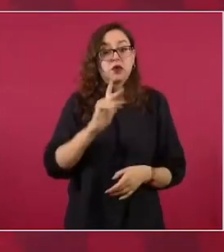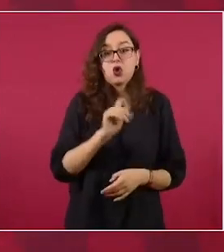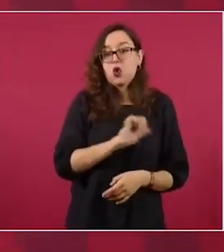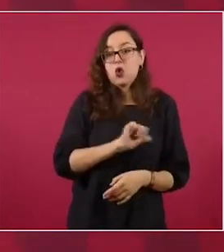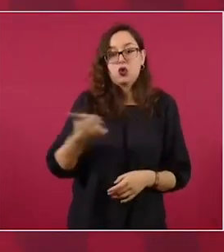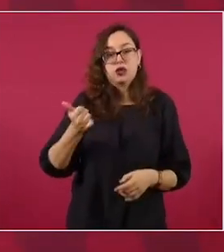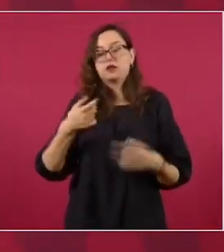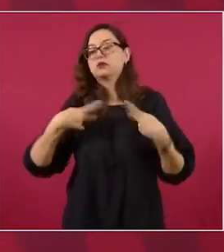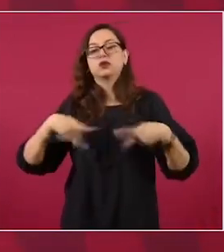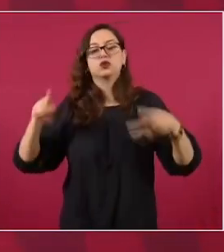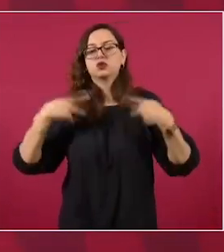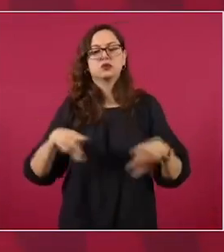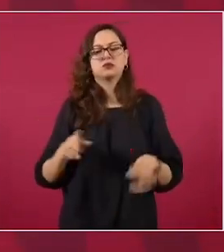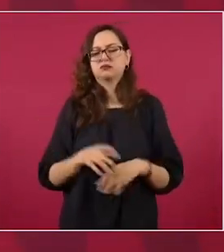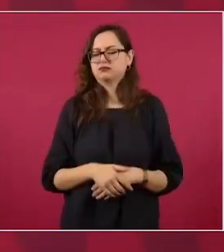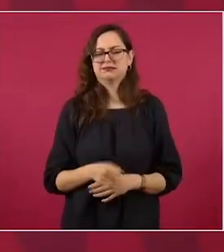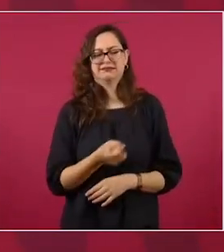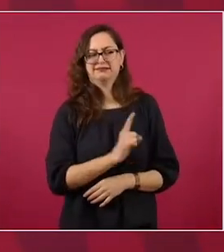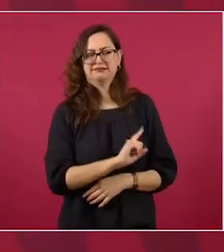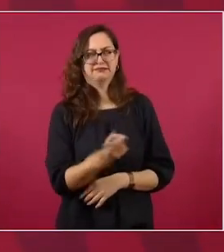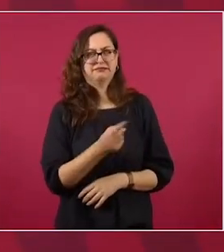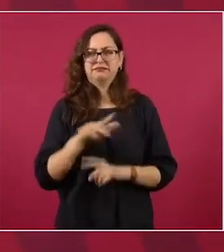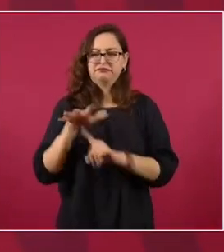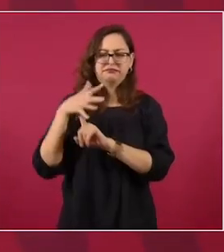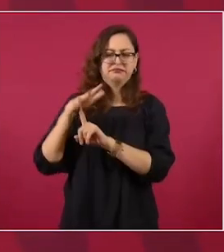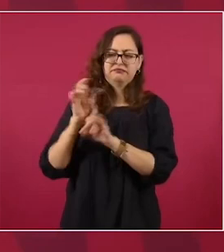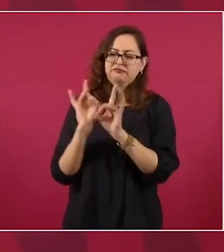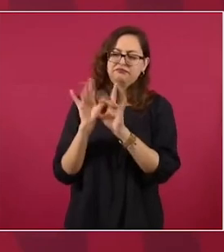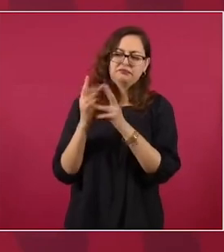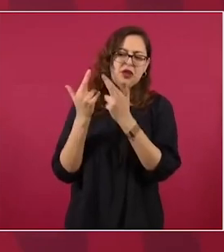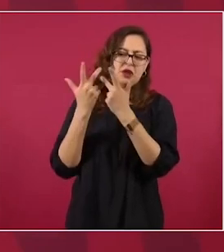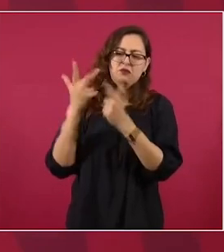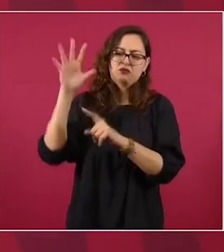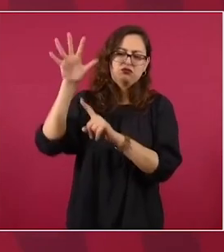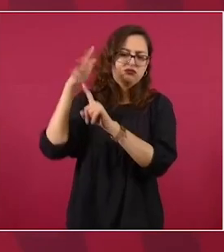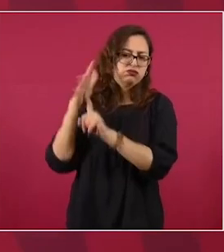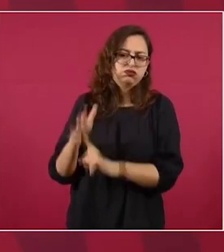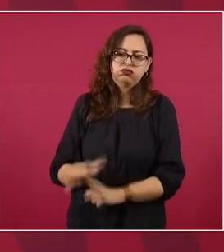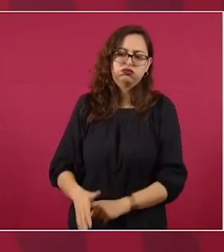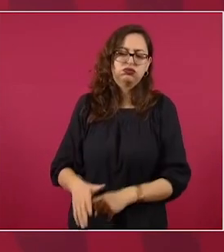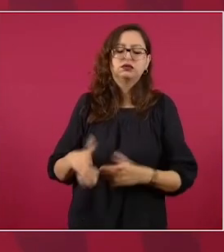sucedió nada de eso y no se puede hacer